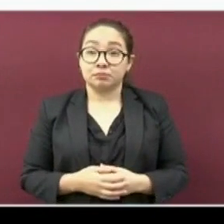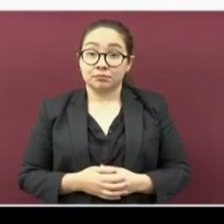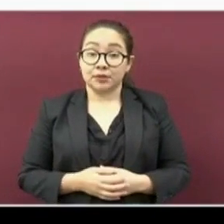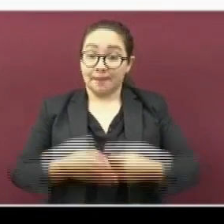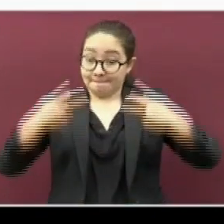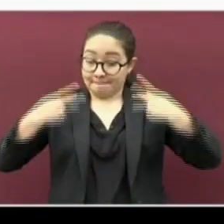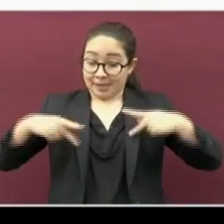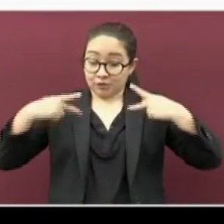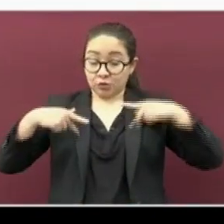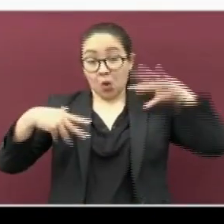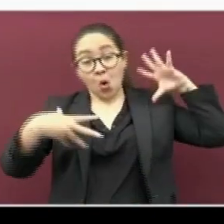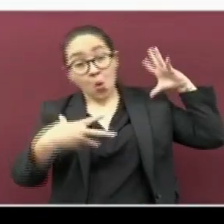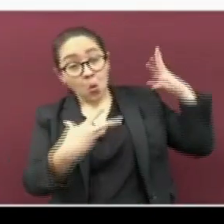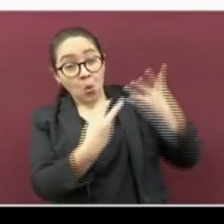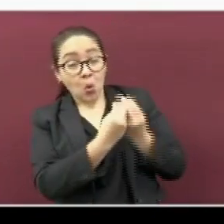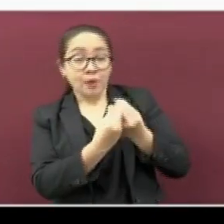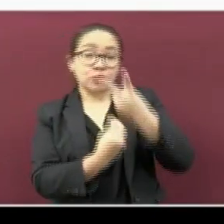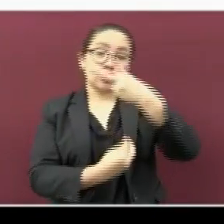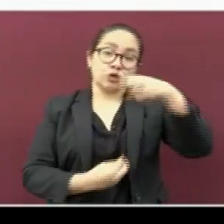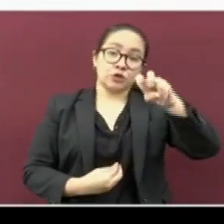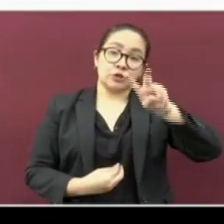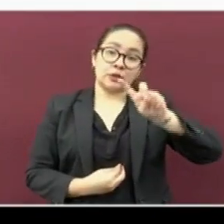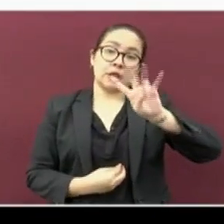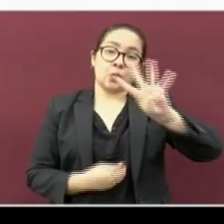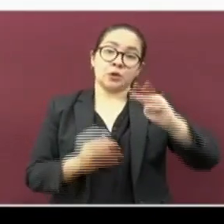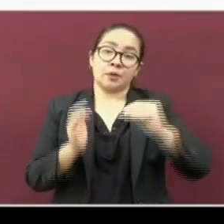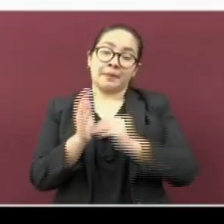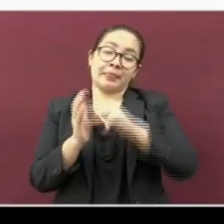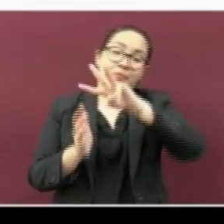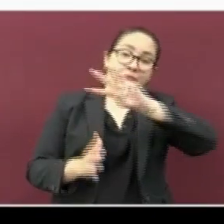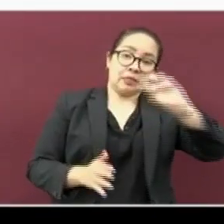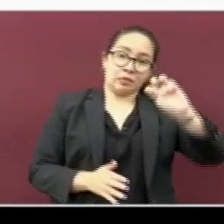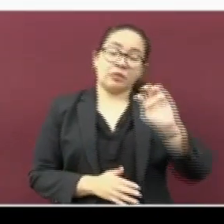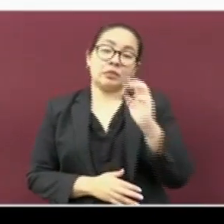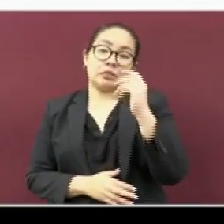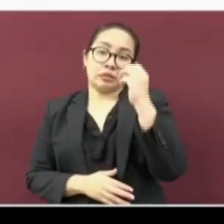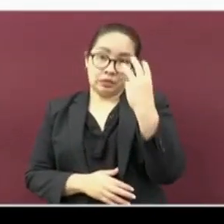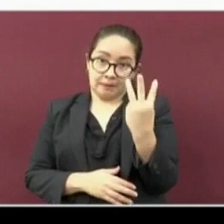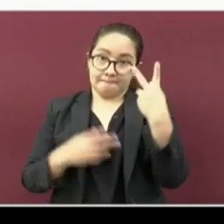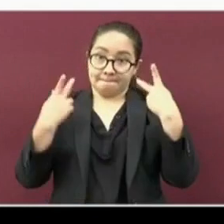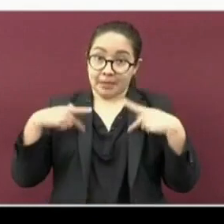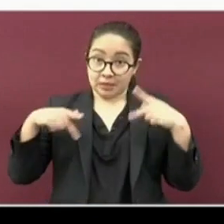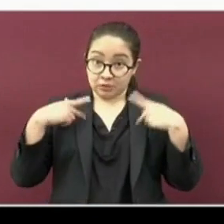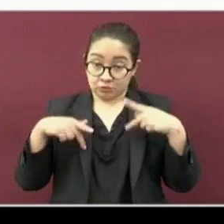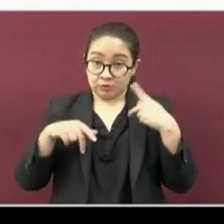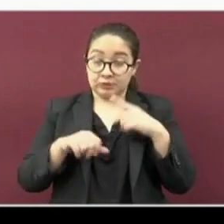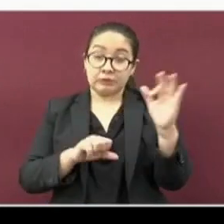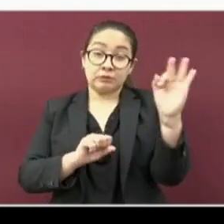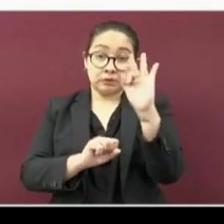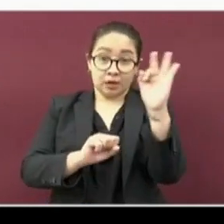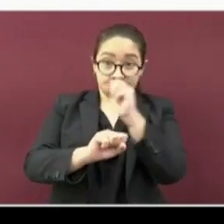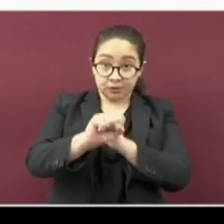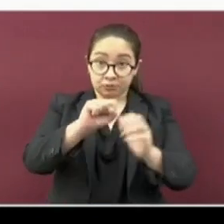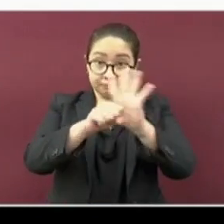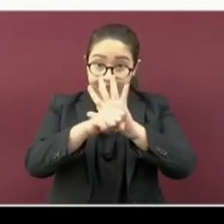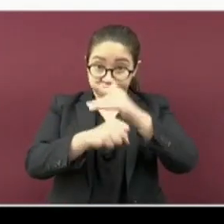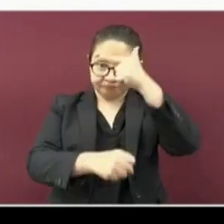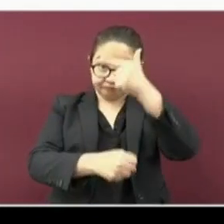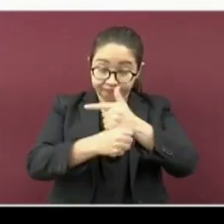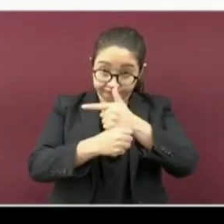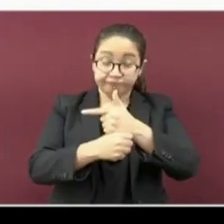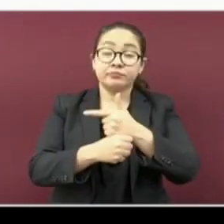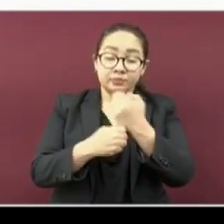284,303 los casos atendidos con diagnóstico probable de COVID-19